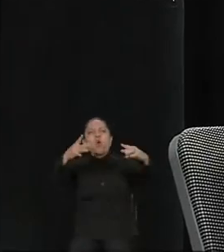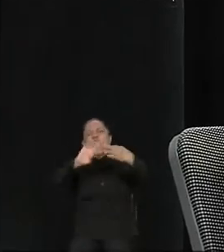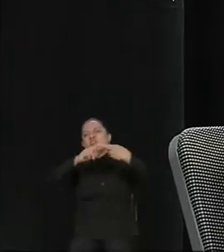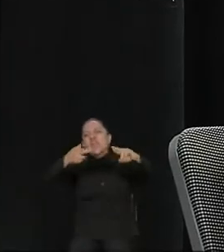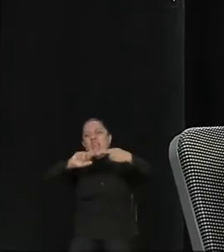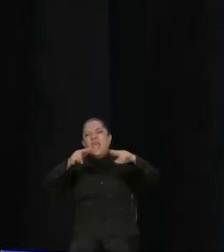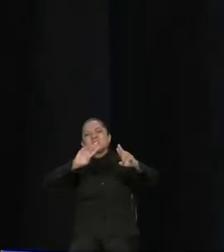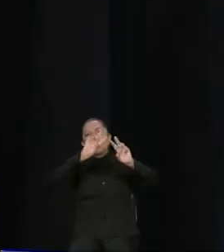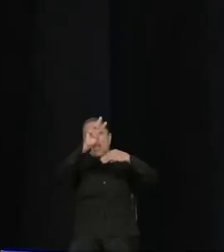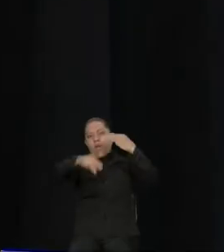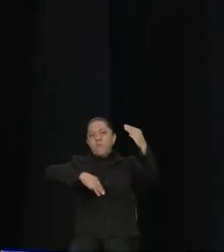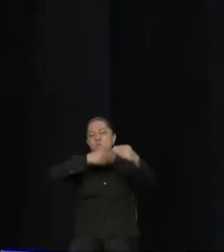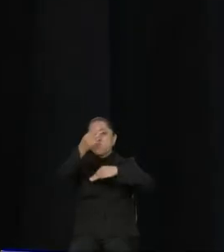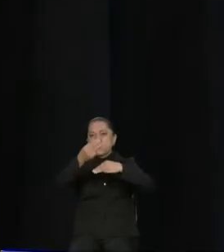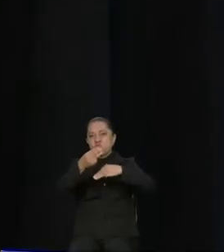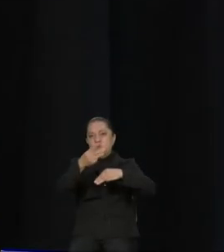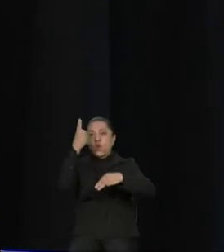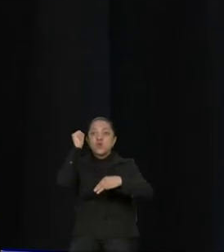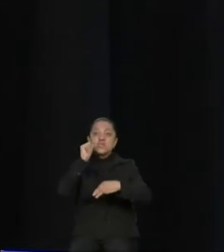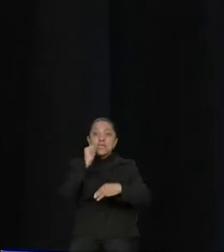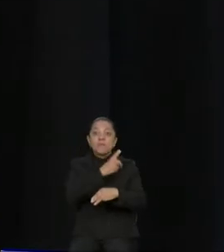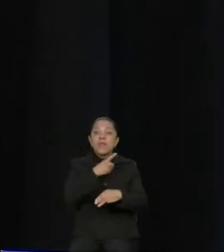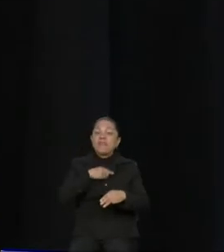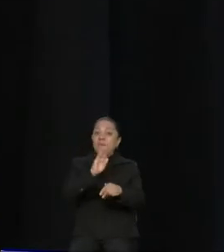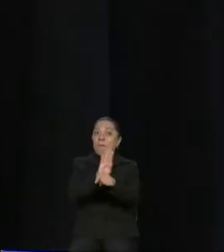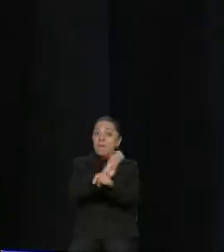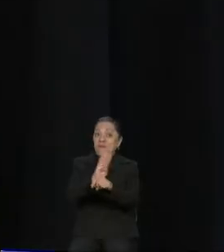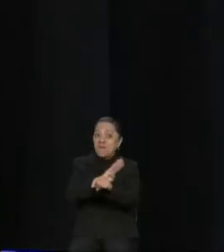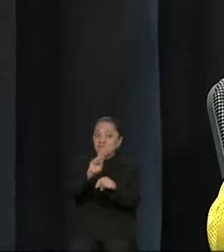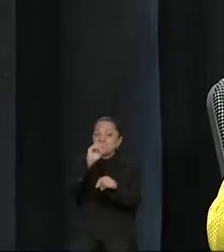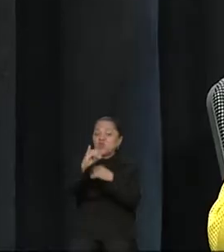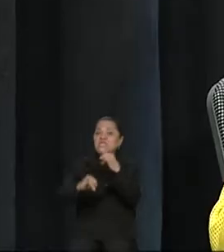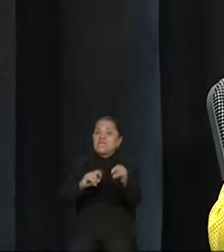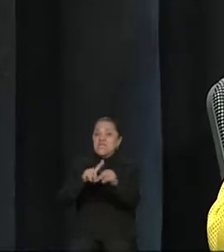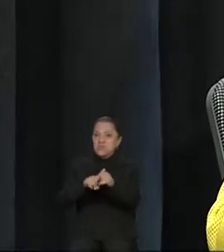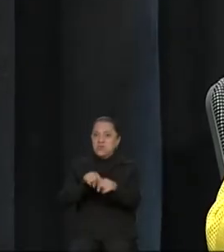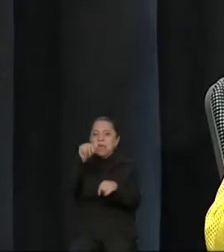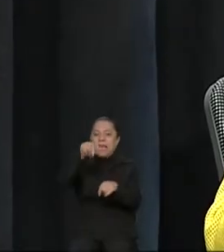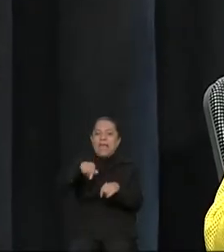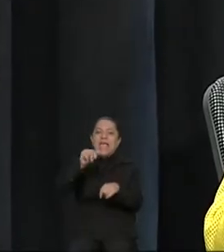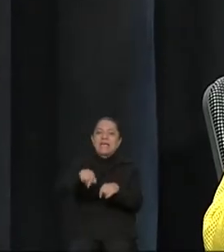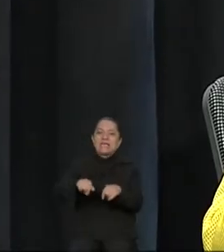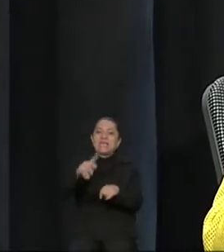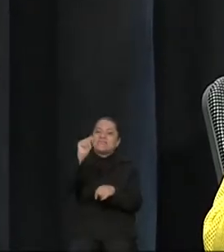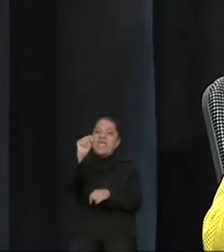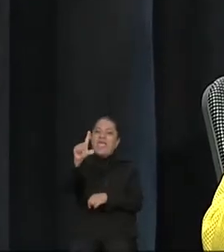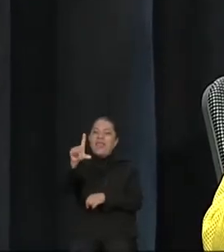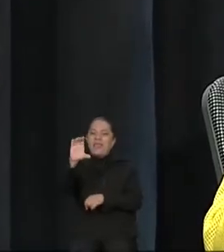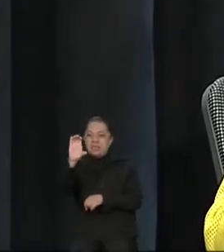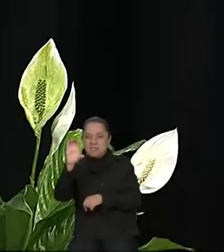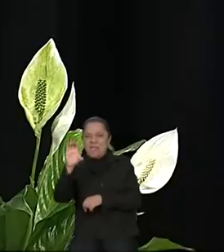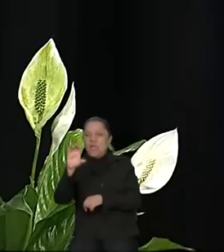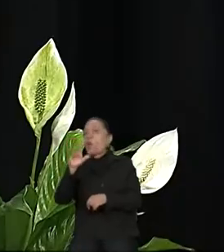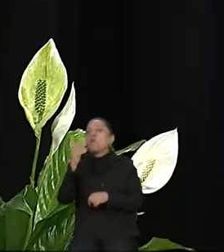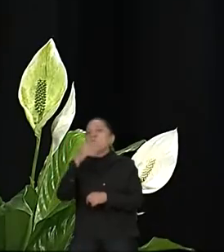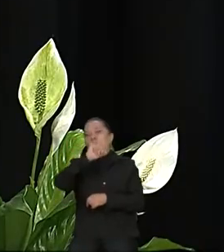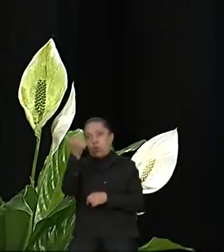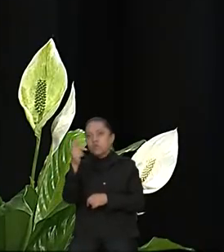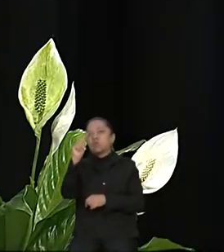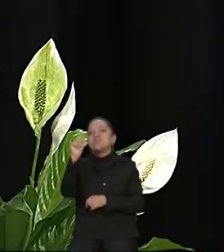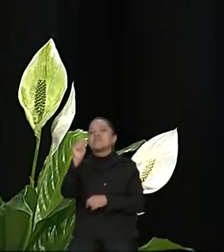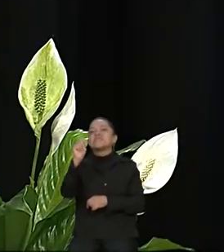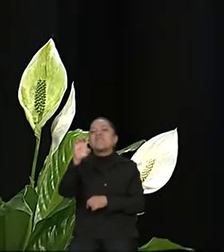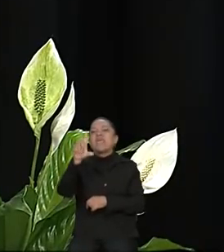beneficio del interés nacional. El Tratado de Libre Comercio América del Norte, o TLCAN, que entró en vigor en 1994,